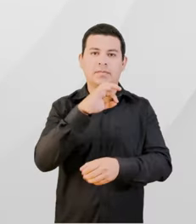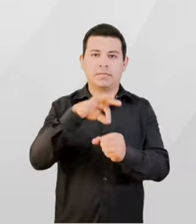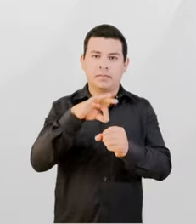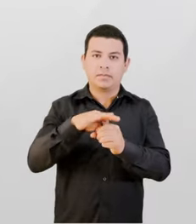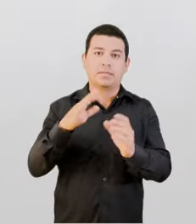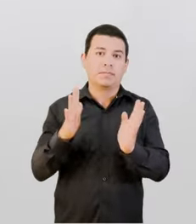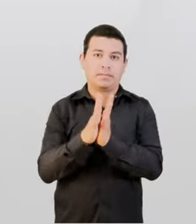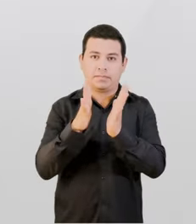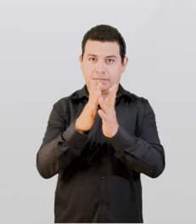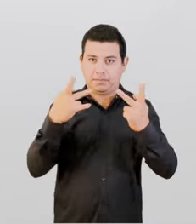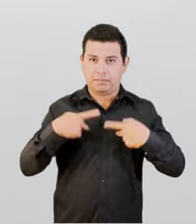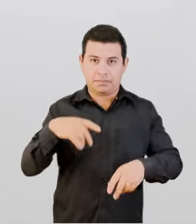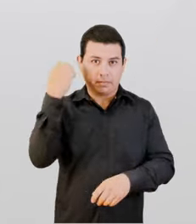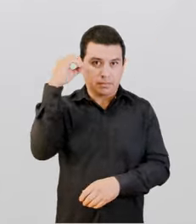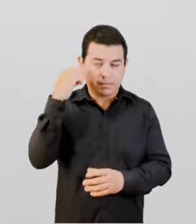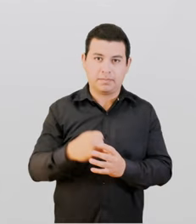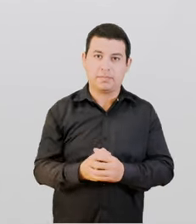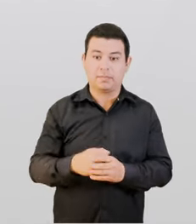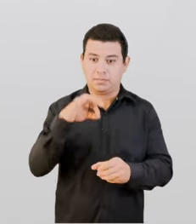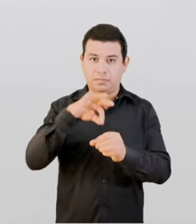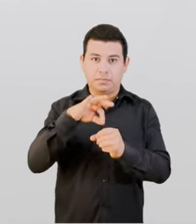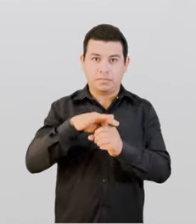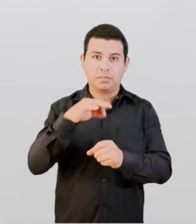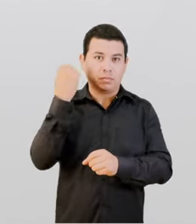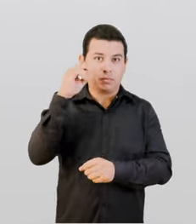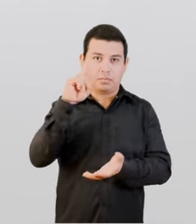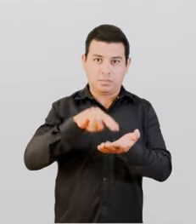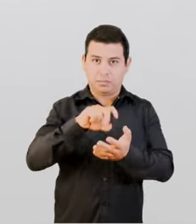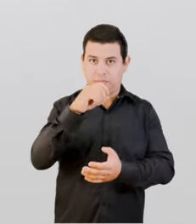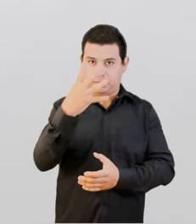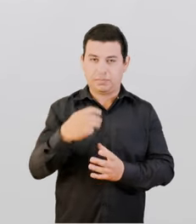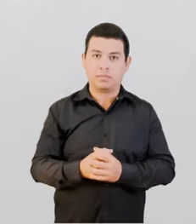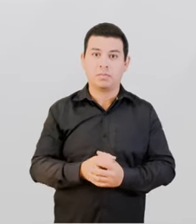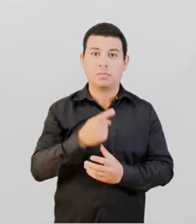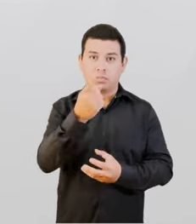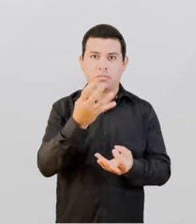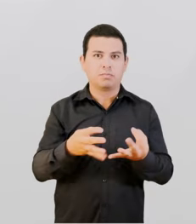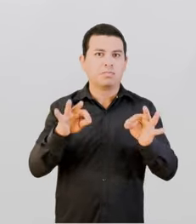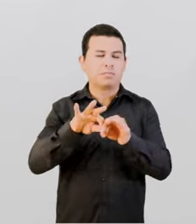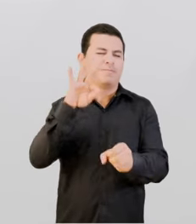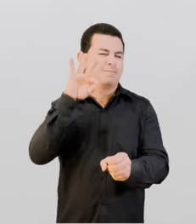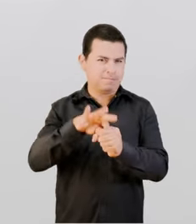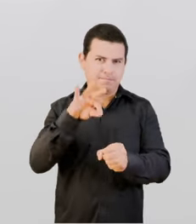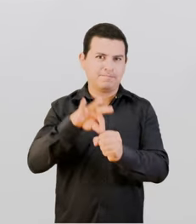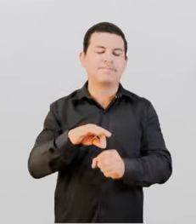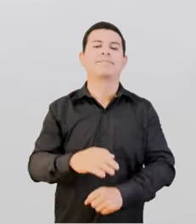Electoral y de Participación Ciudadana de Oaxaca. Elecciones Oaxaca 2024. Tu voto lo puede todo.